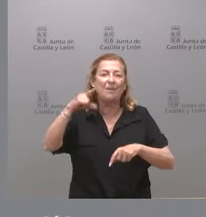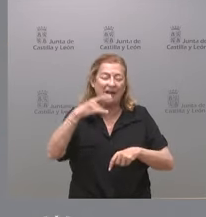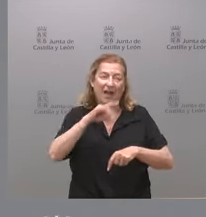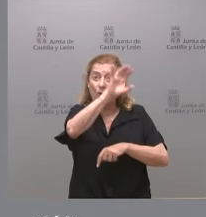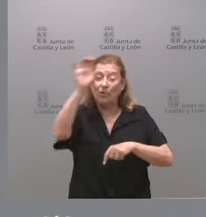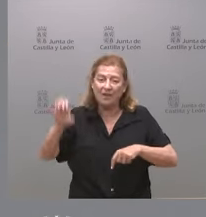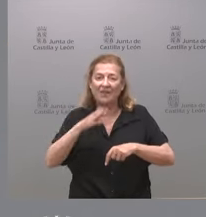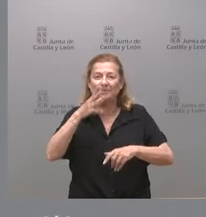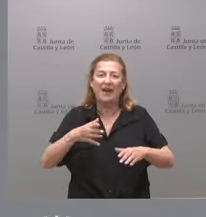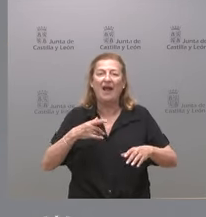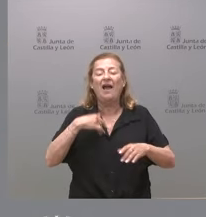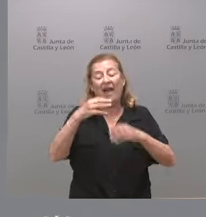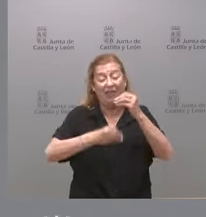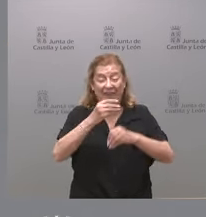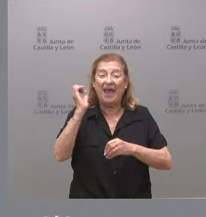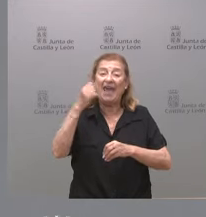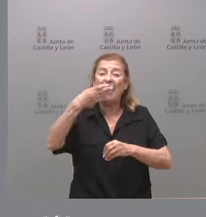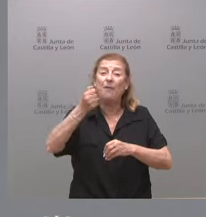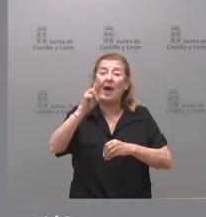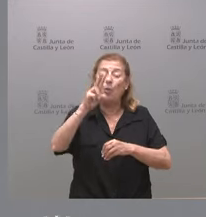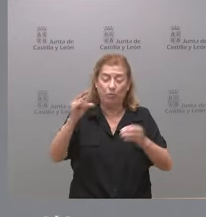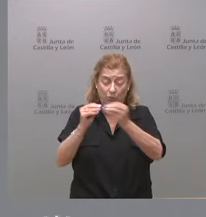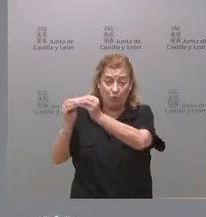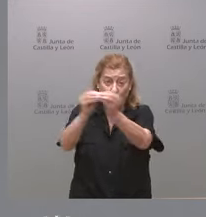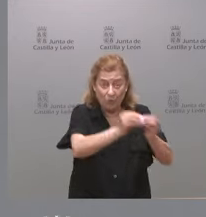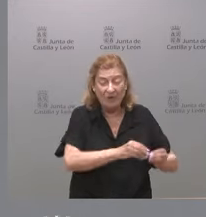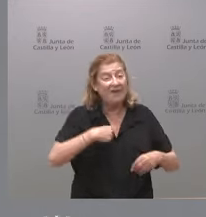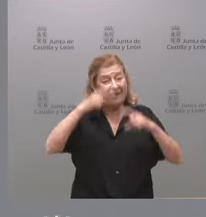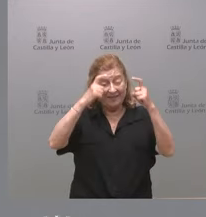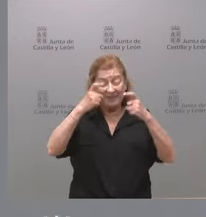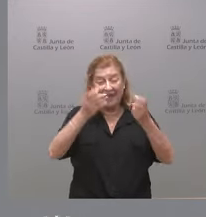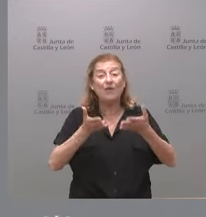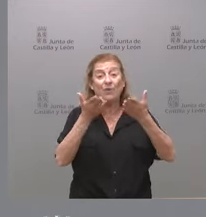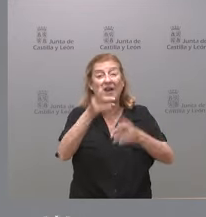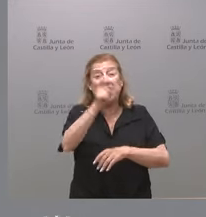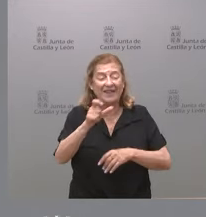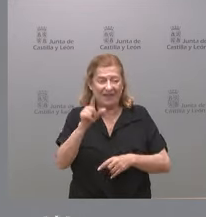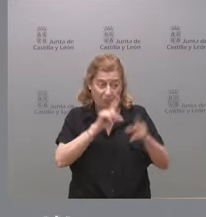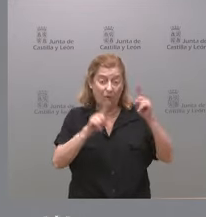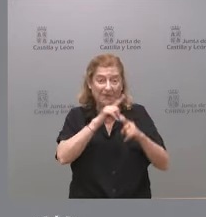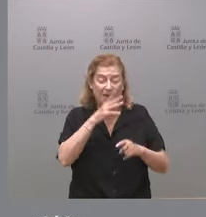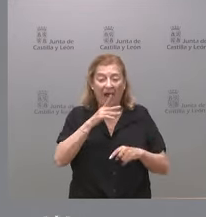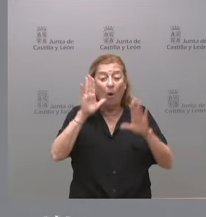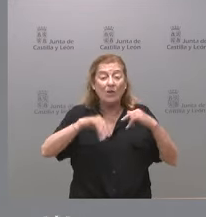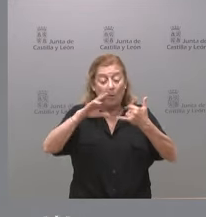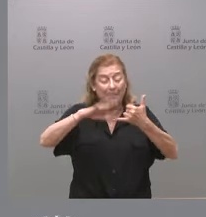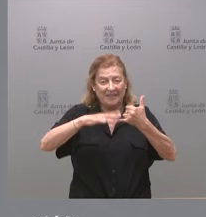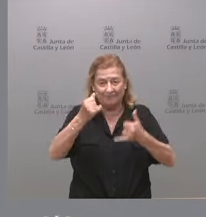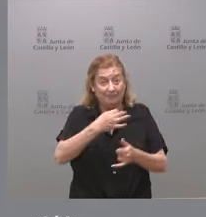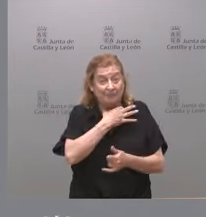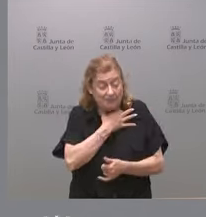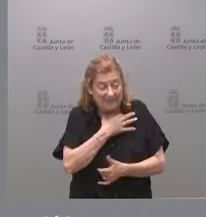hacia esa eva común y intentar ayudar a la gente que tiene problemas para llegar a fin de mes ayer el presidente de la Junta de Castilla y León